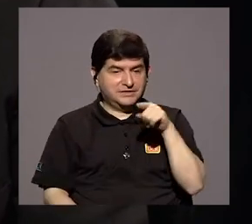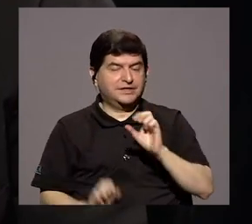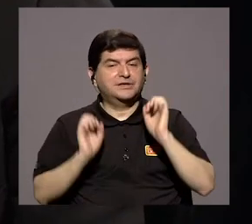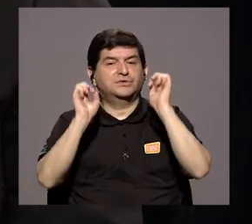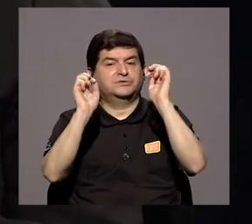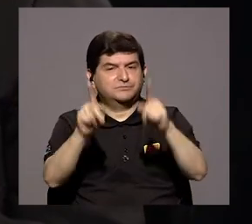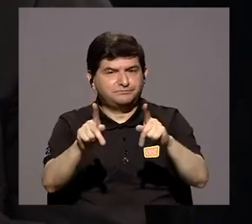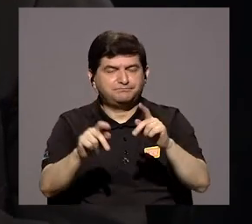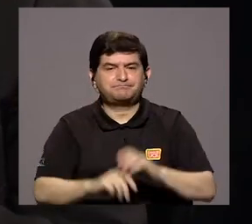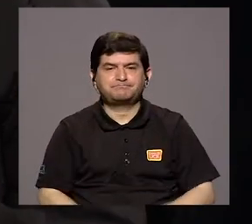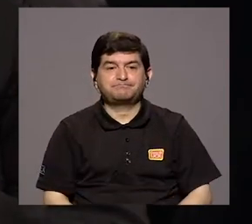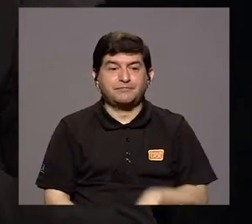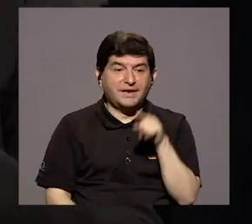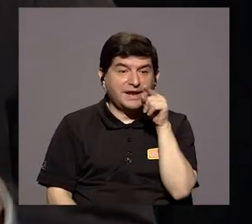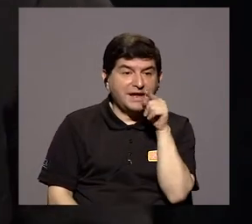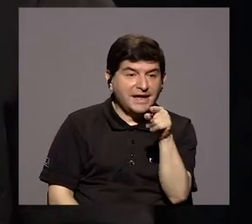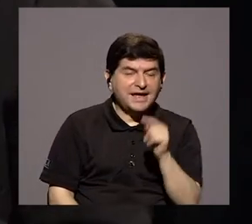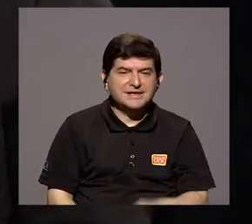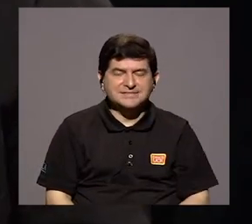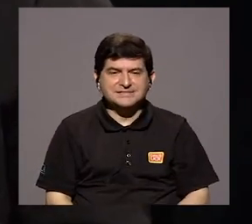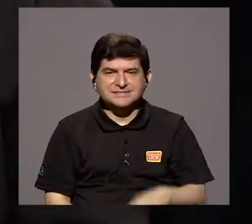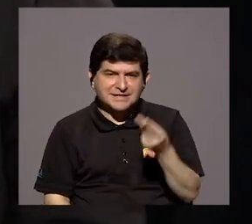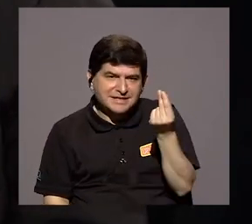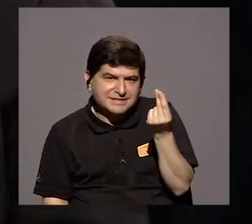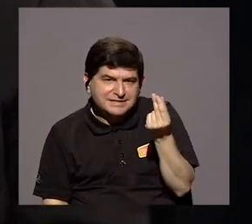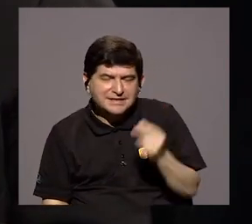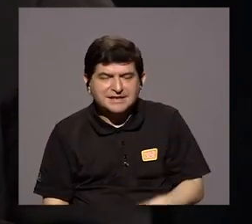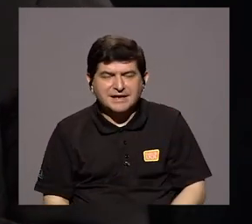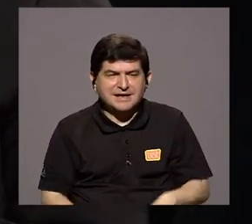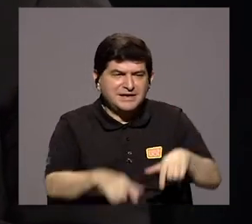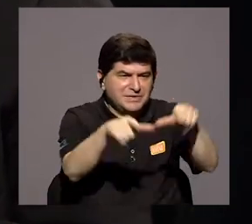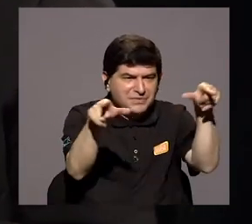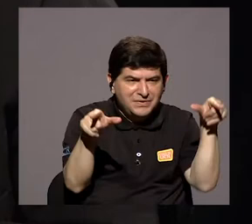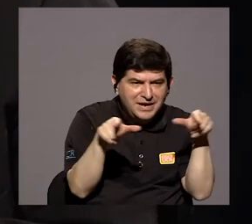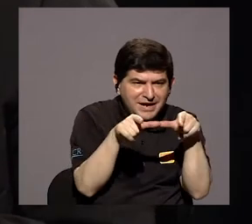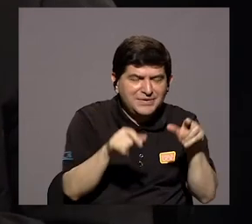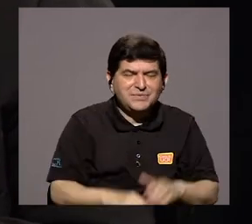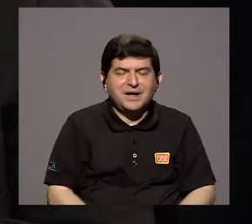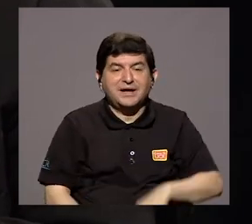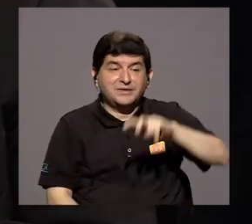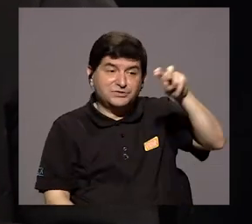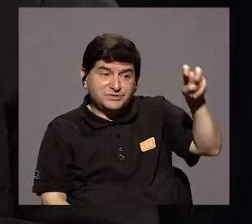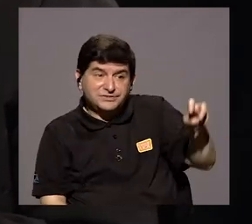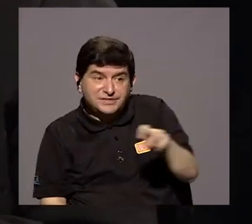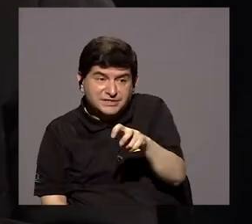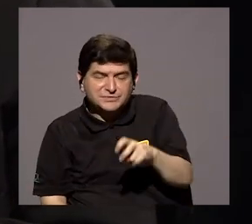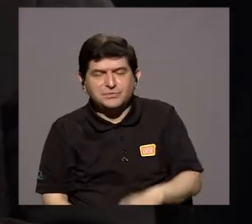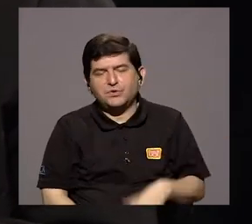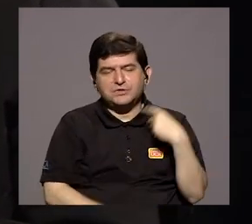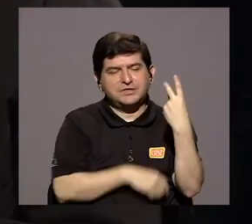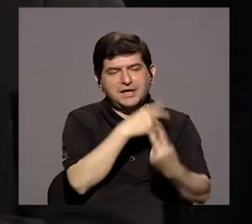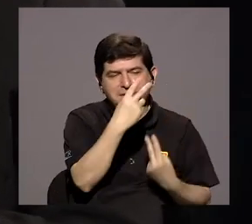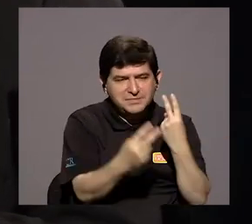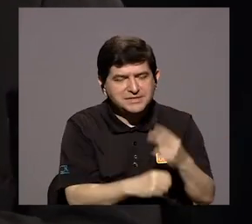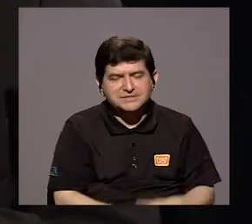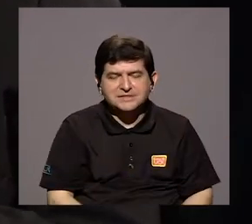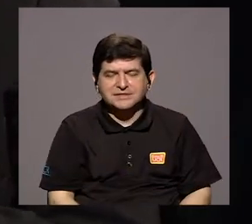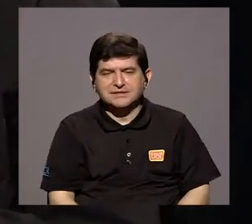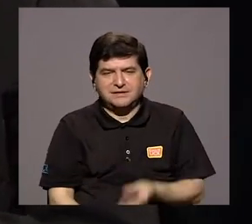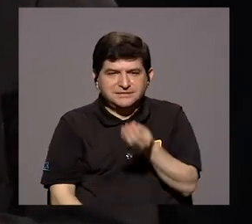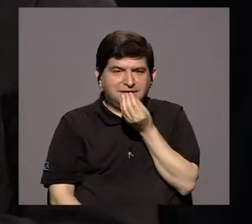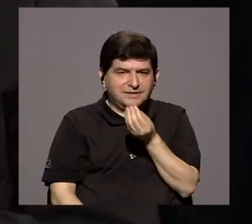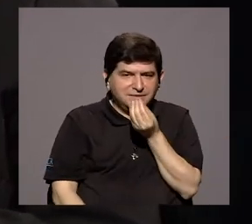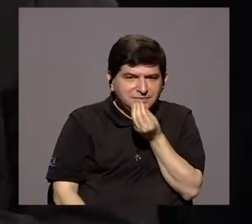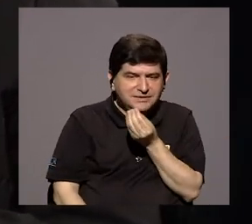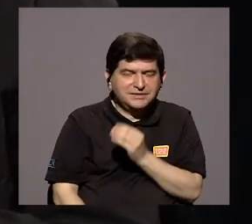Entonces, esas subpartidas relacionadas con territorios, ahí vamos con transporte, ahí vamos con giras, ahí vamos con viáticos, ahí vamos con